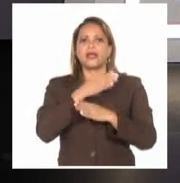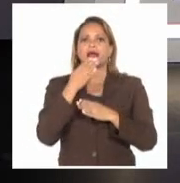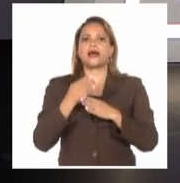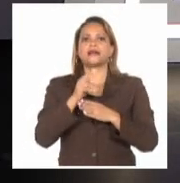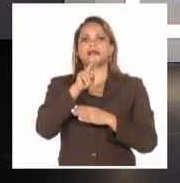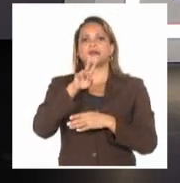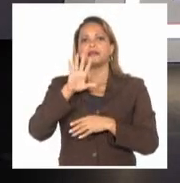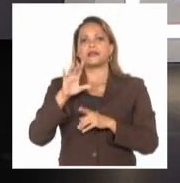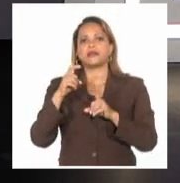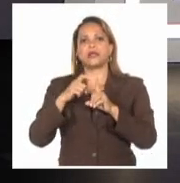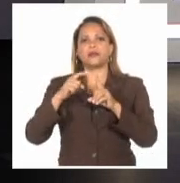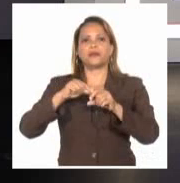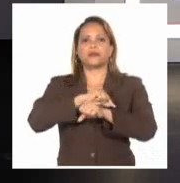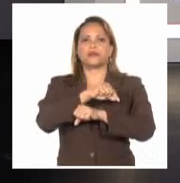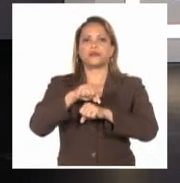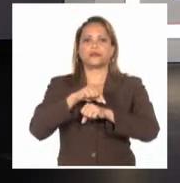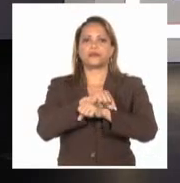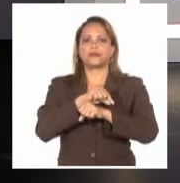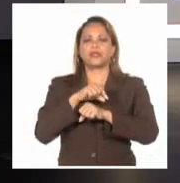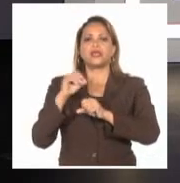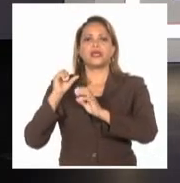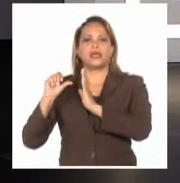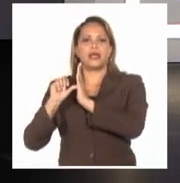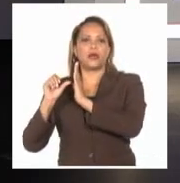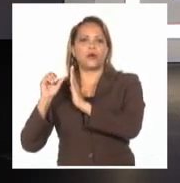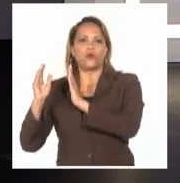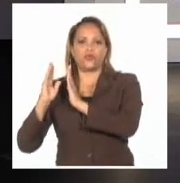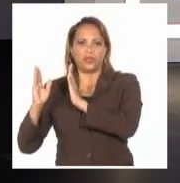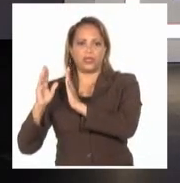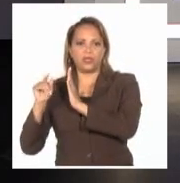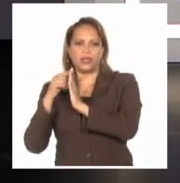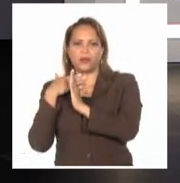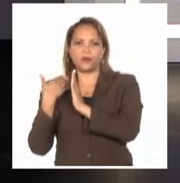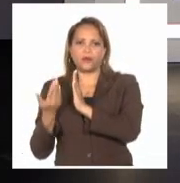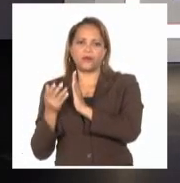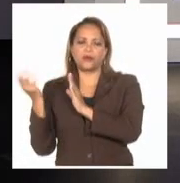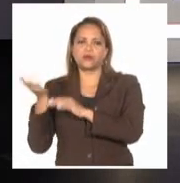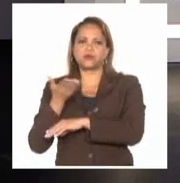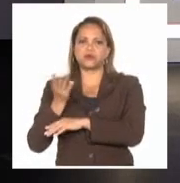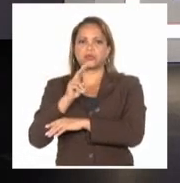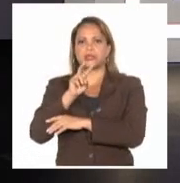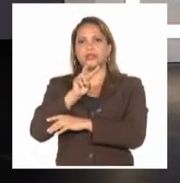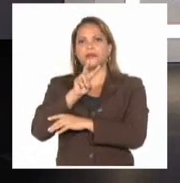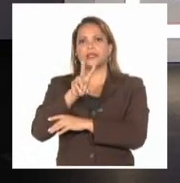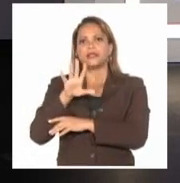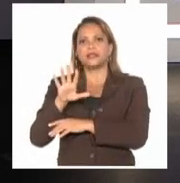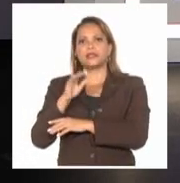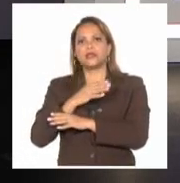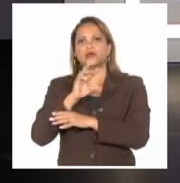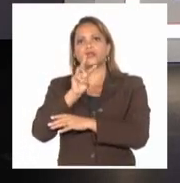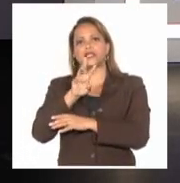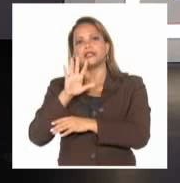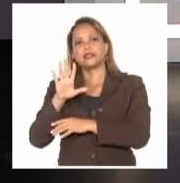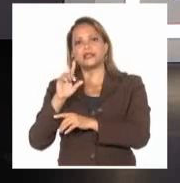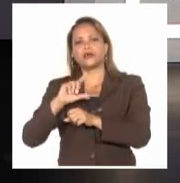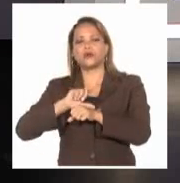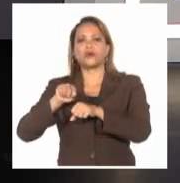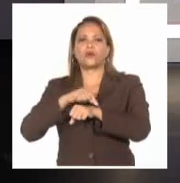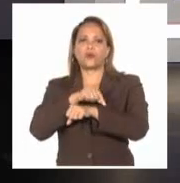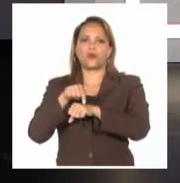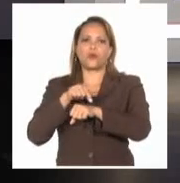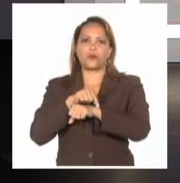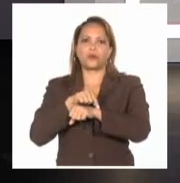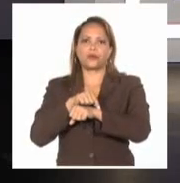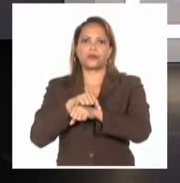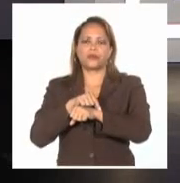por hora. En la parte occidental soplarán del norte con velocidades entre 15 y 30 kilómetros por hora, un poco más fuertes hacia zonas de la costa norte